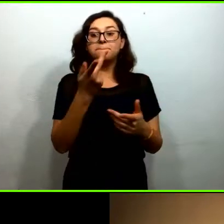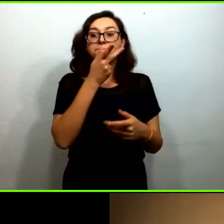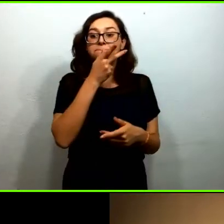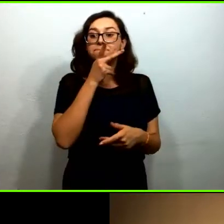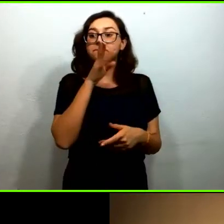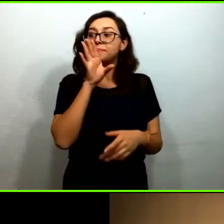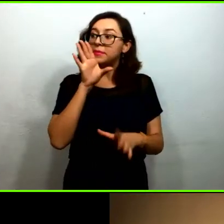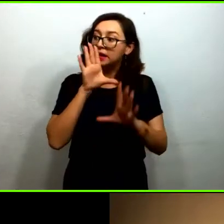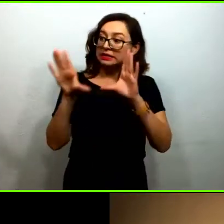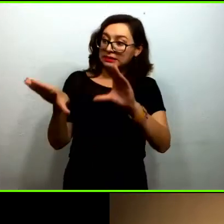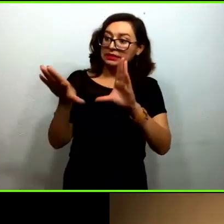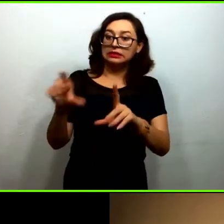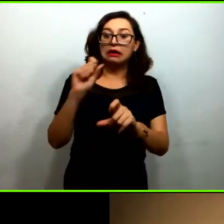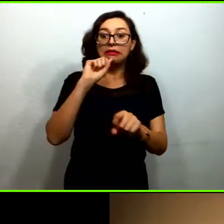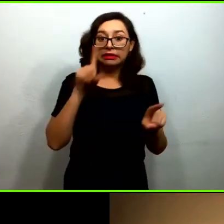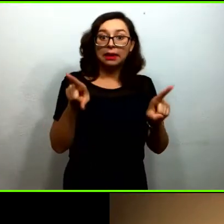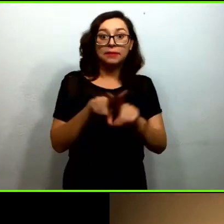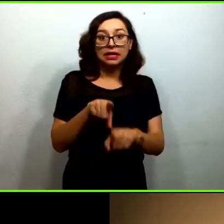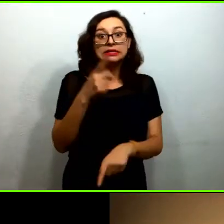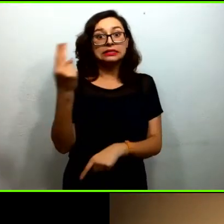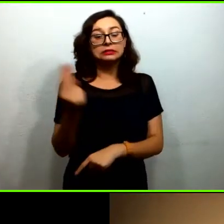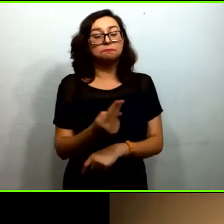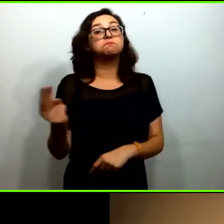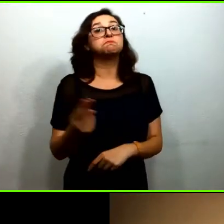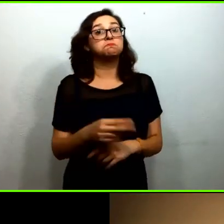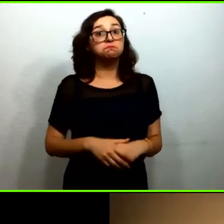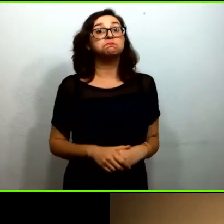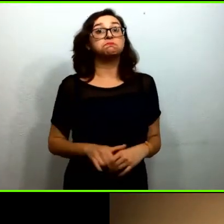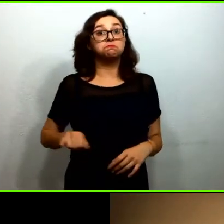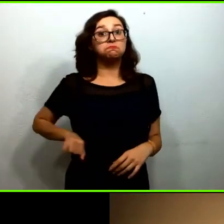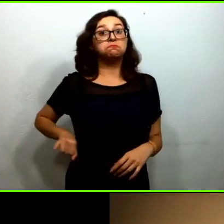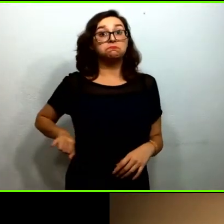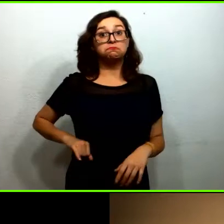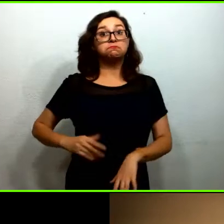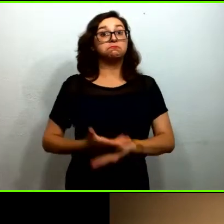familia también parece muy relevante